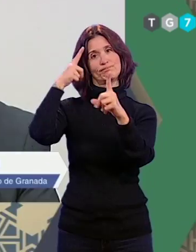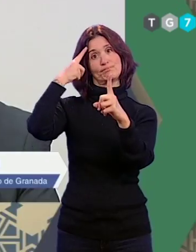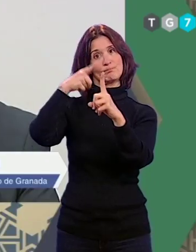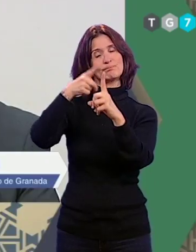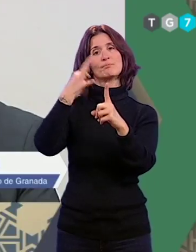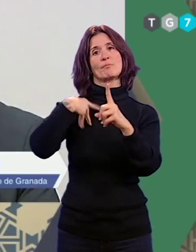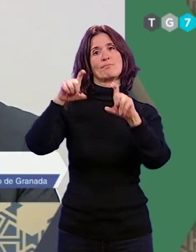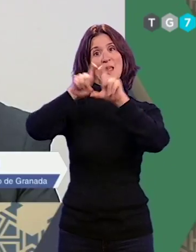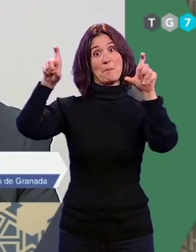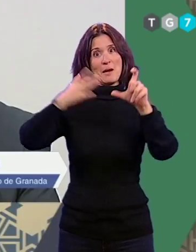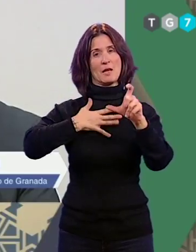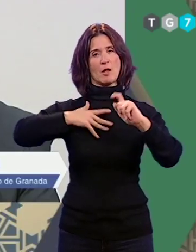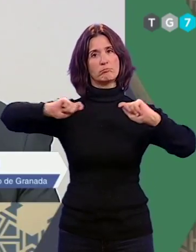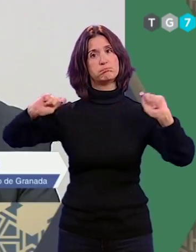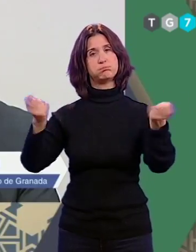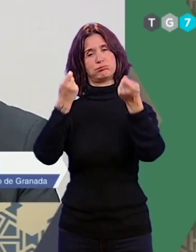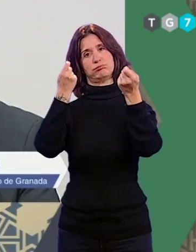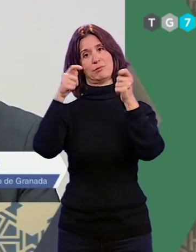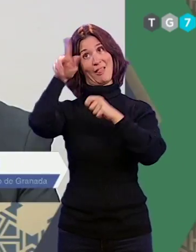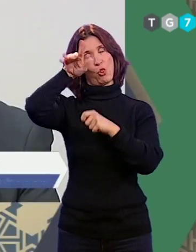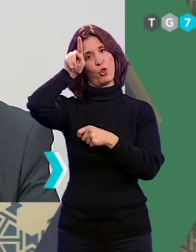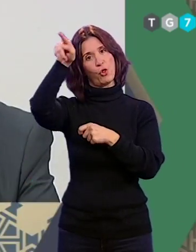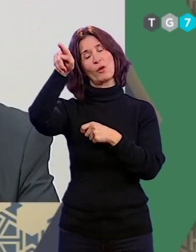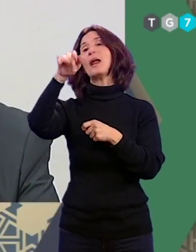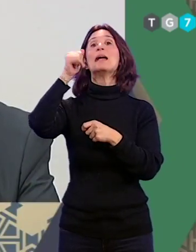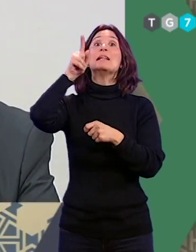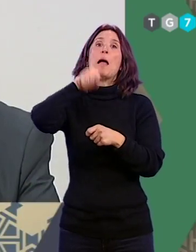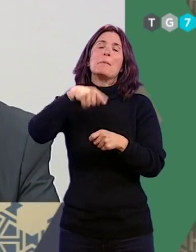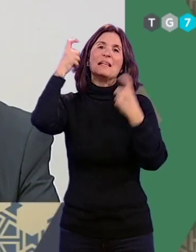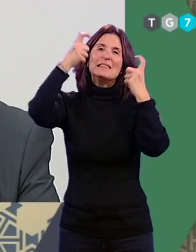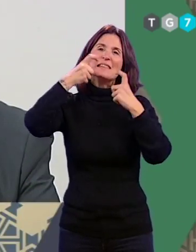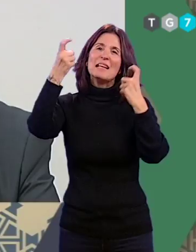y el captar, si podemos,